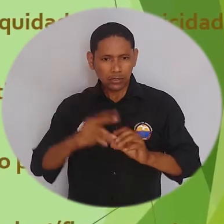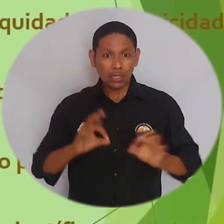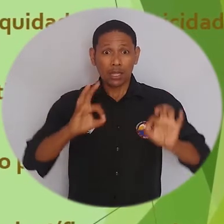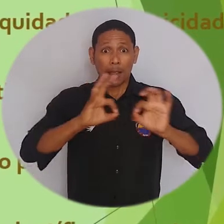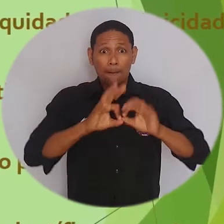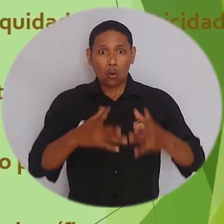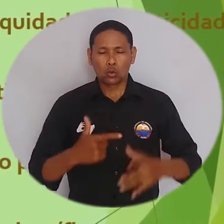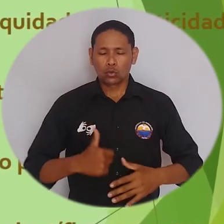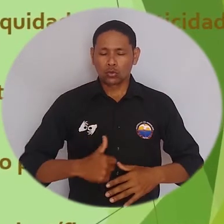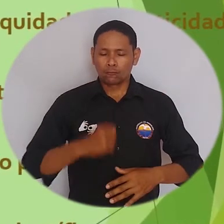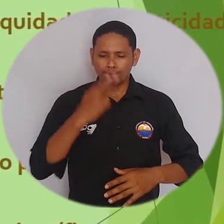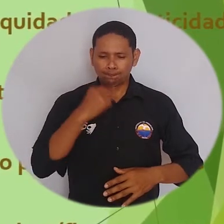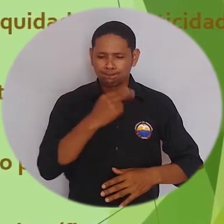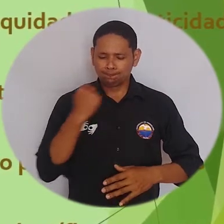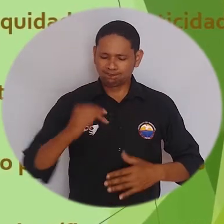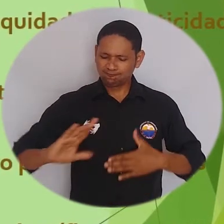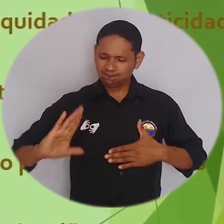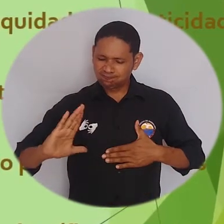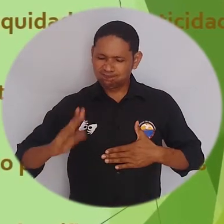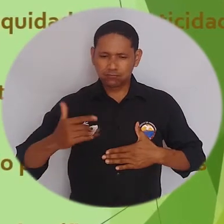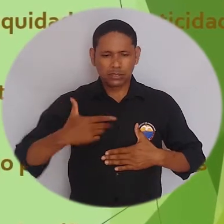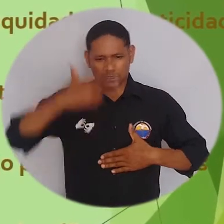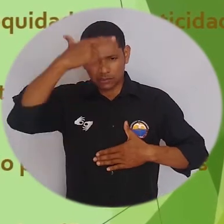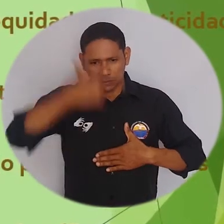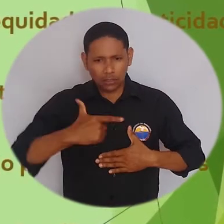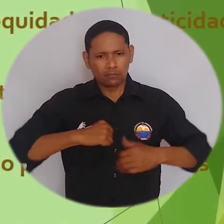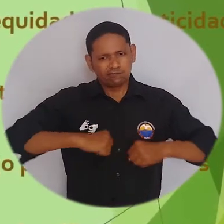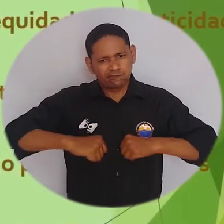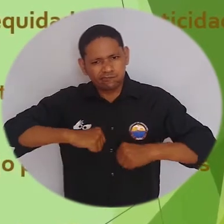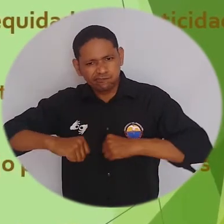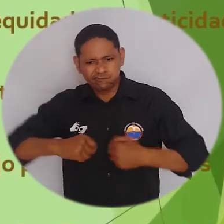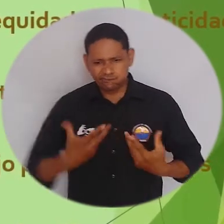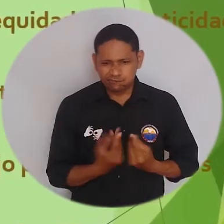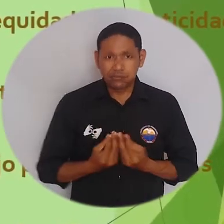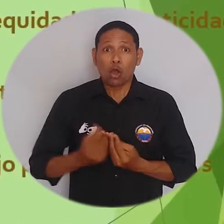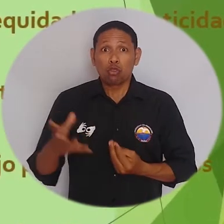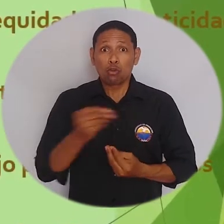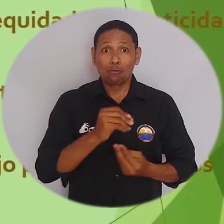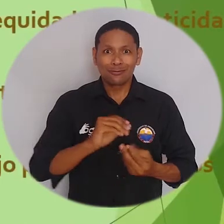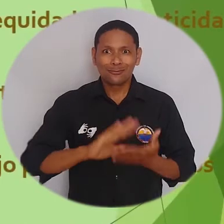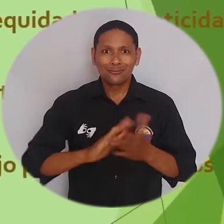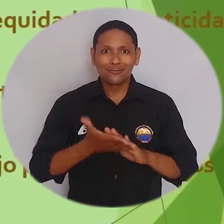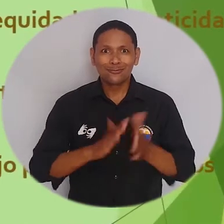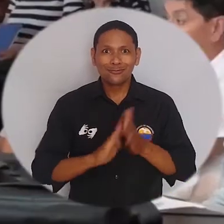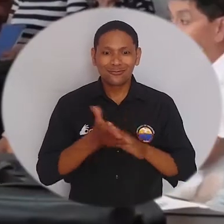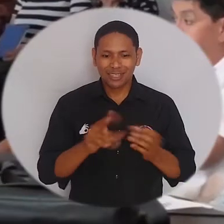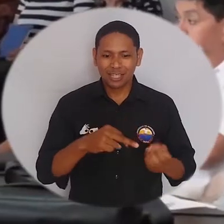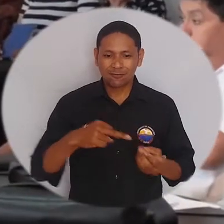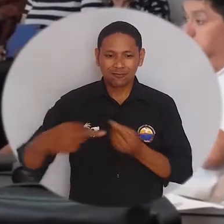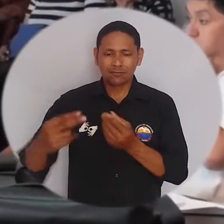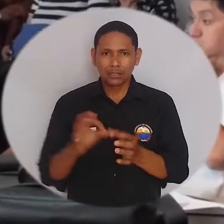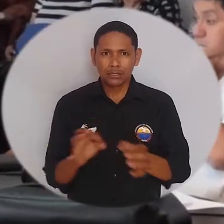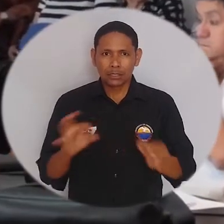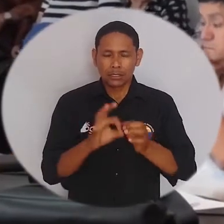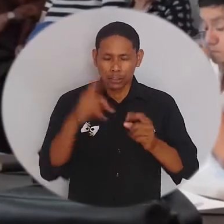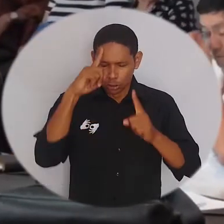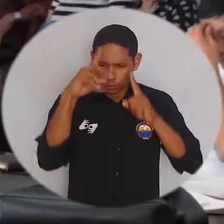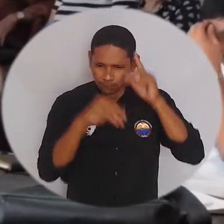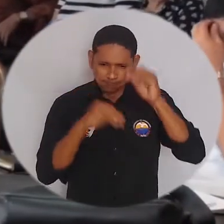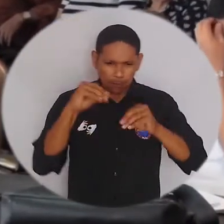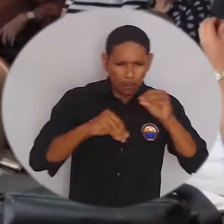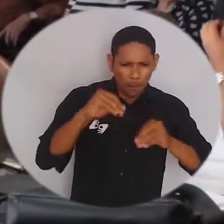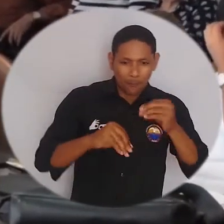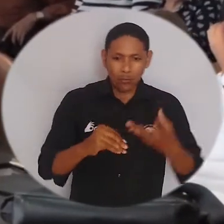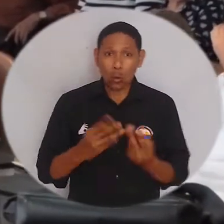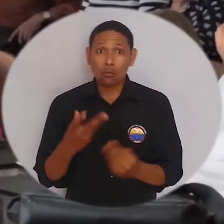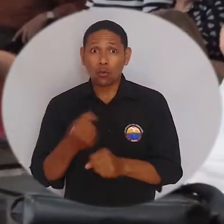se inspire compromiso hacia visiones compartidas por parte de toda la comunidad educativa, se construyan y